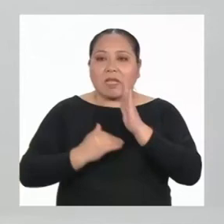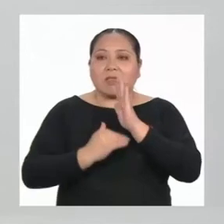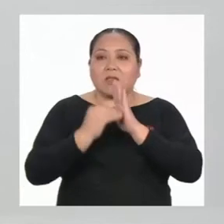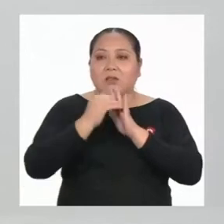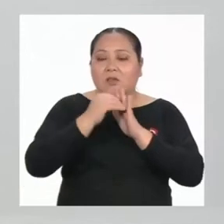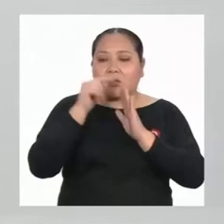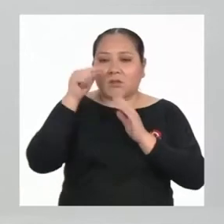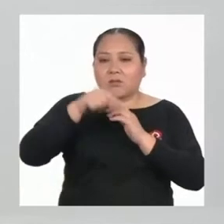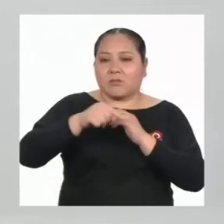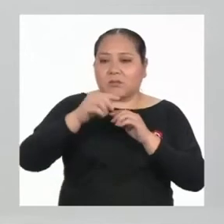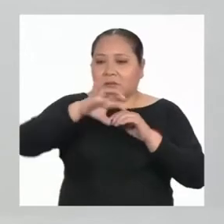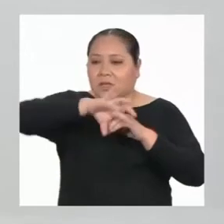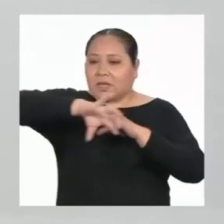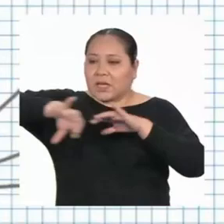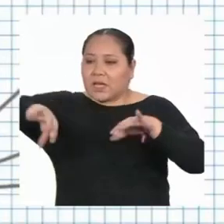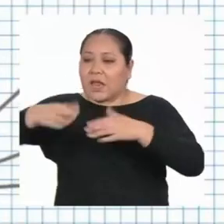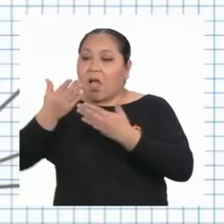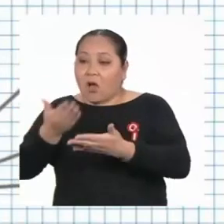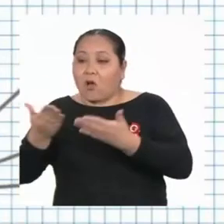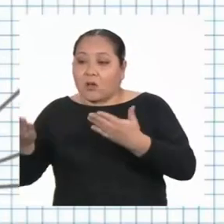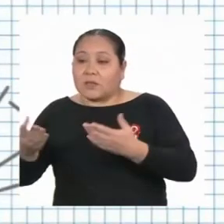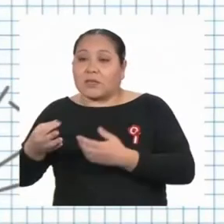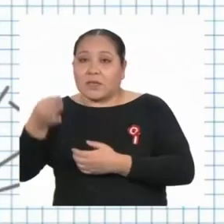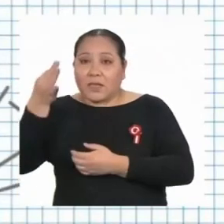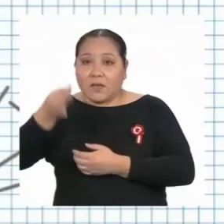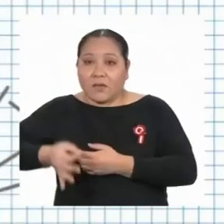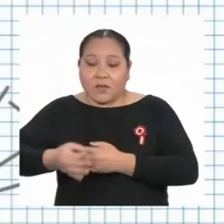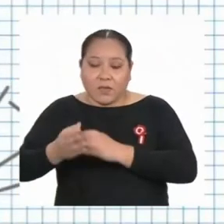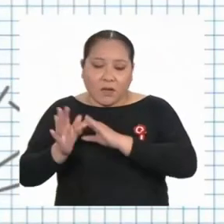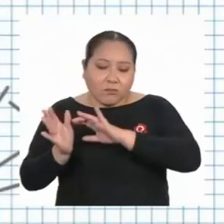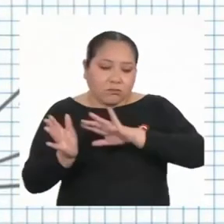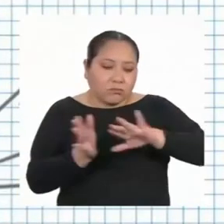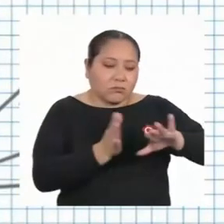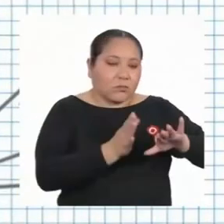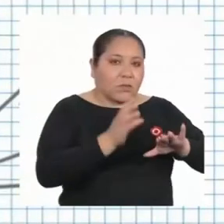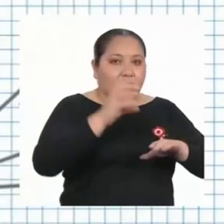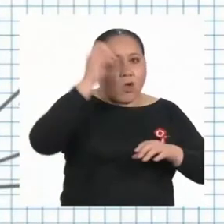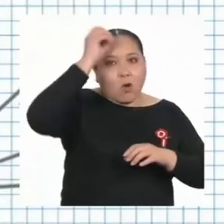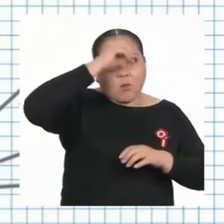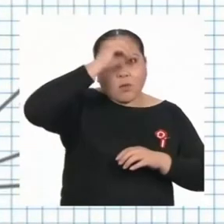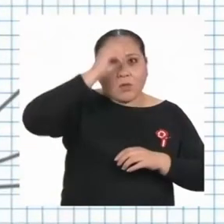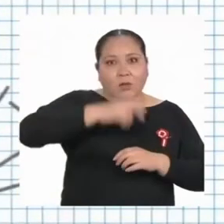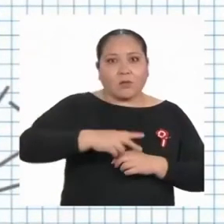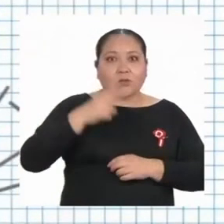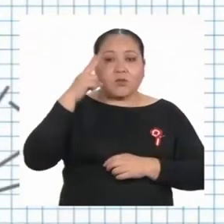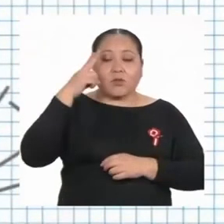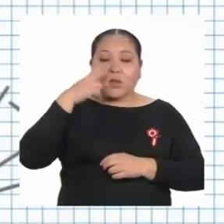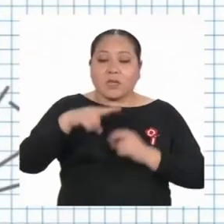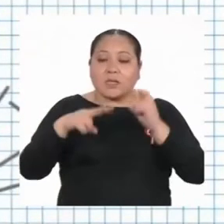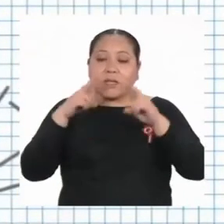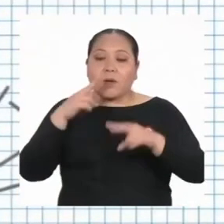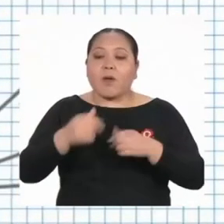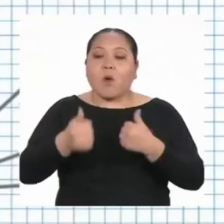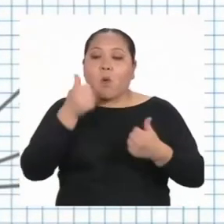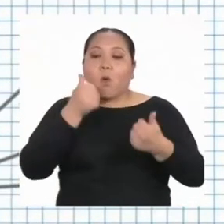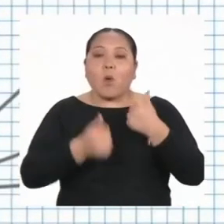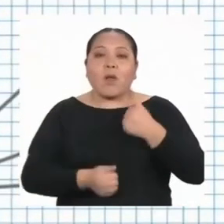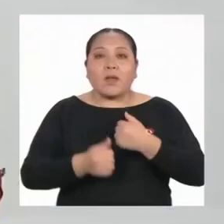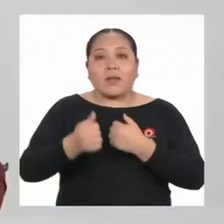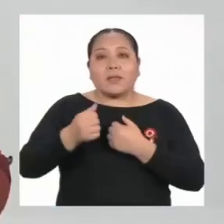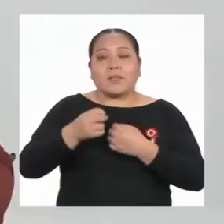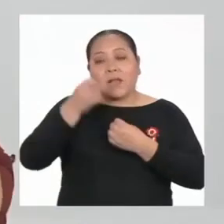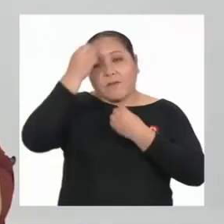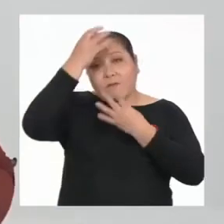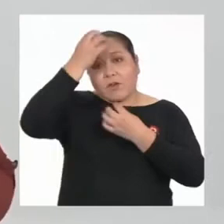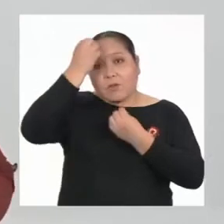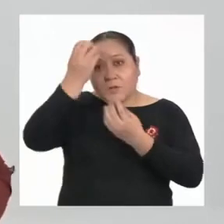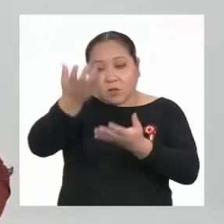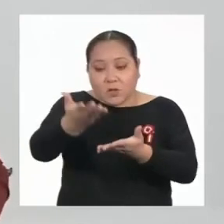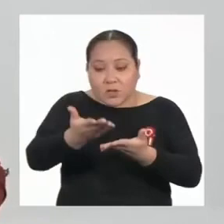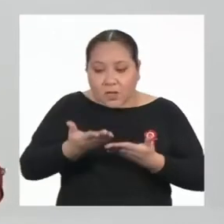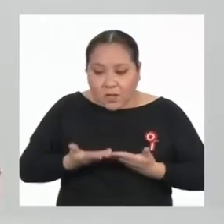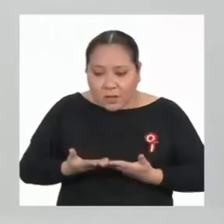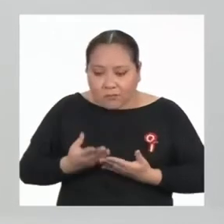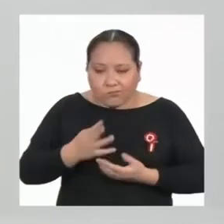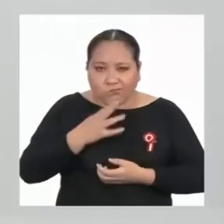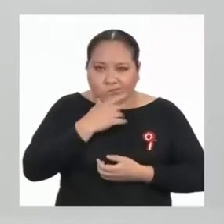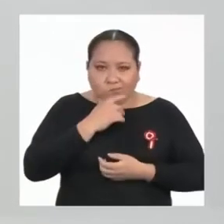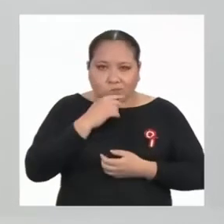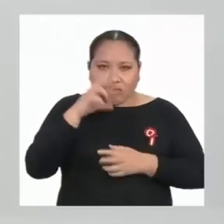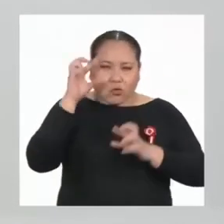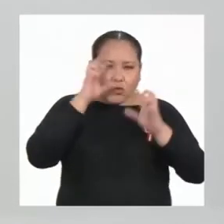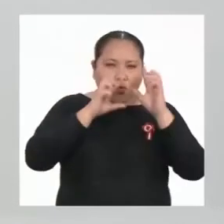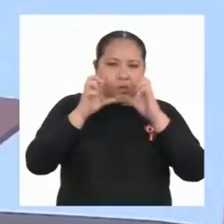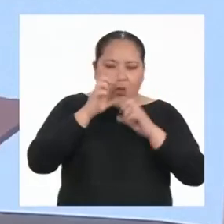de las opiniones, Johnny. Es clave que revises críticamente la información que recibes. Dudar un poco